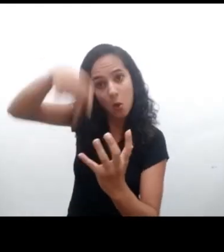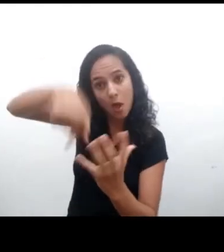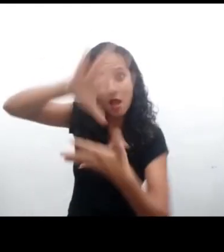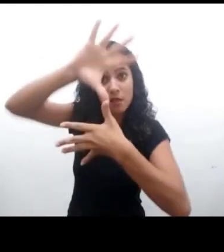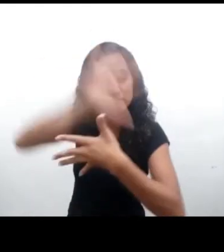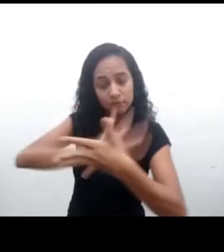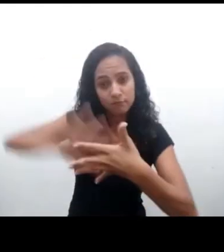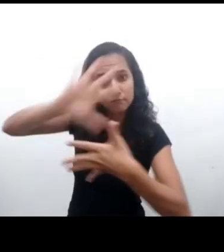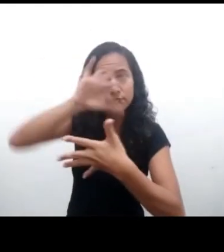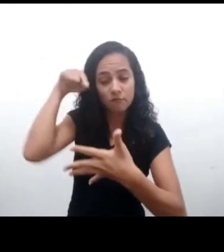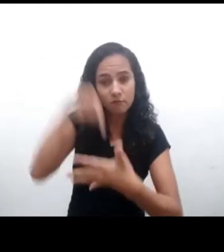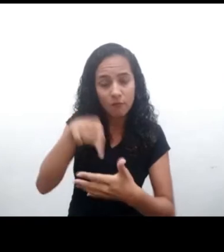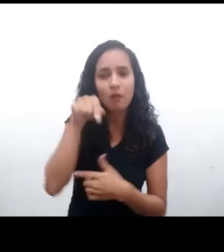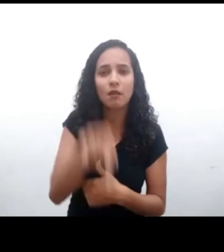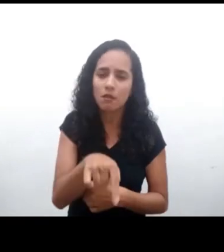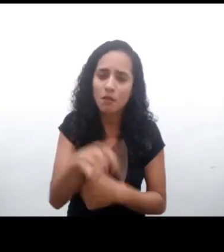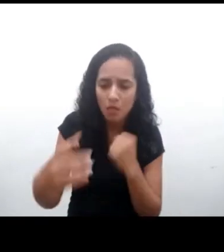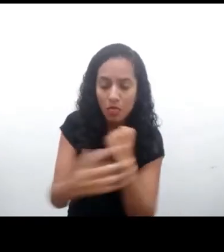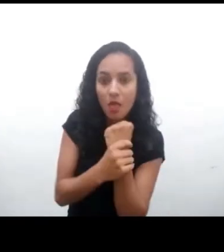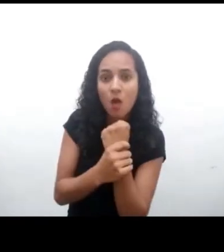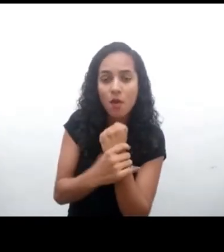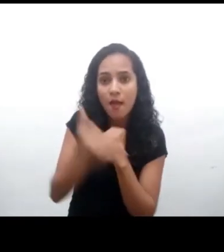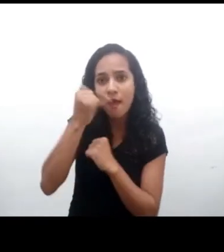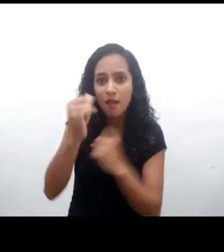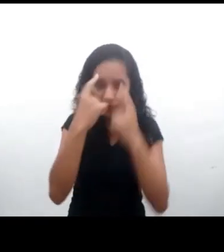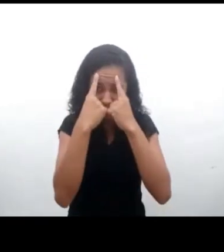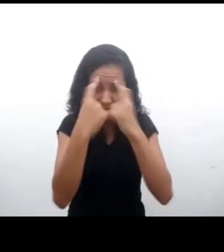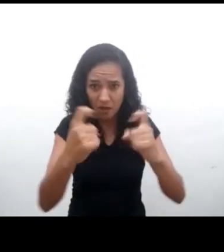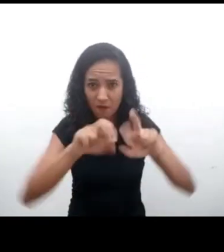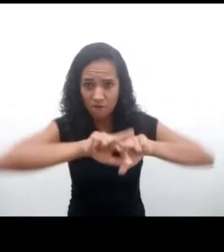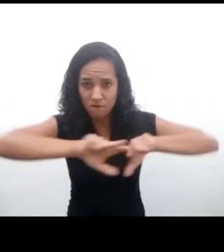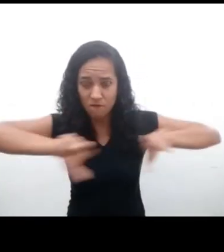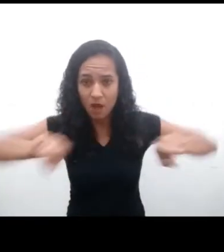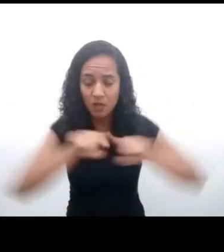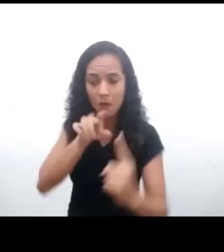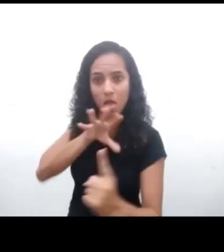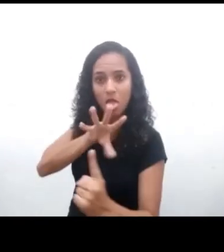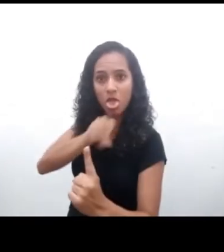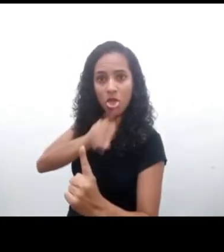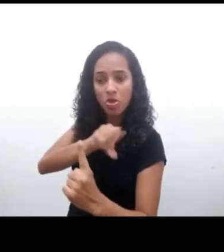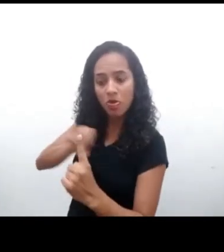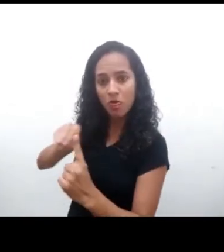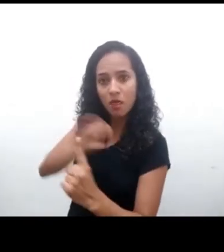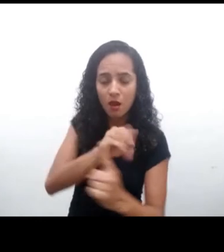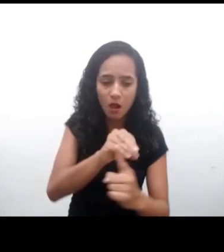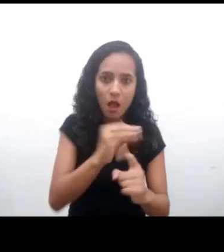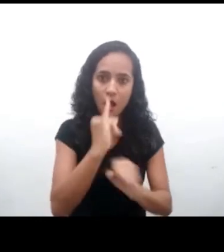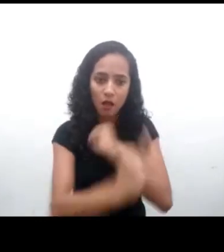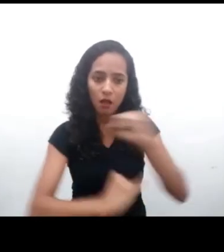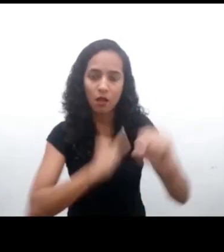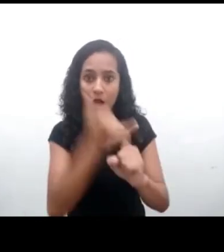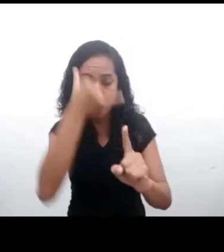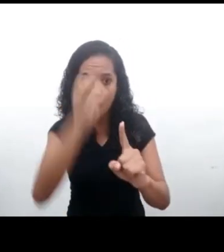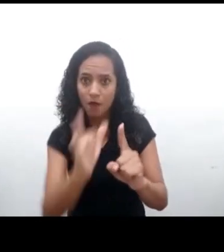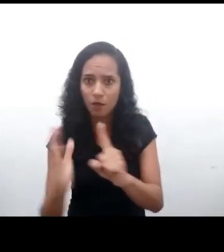en Latinoamérica, de manera que estén protegidos de violencias y libres del acoso mercadológico para que puedan